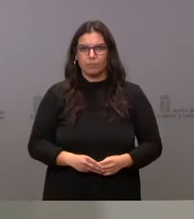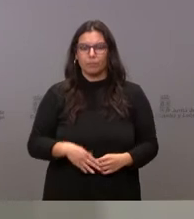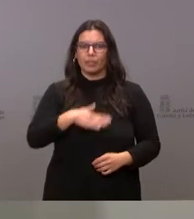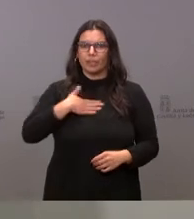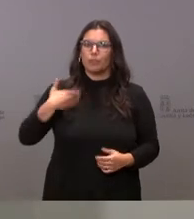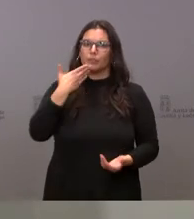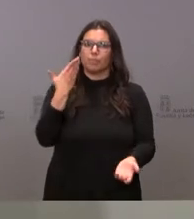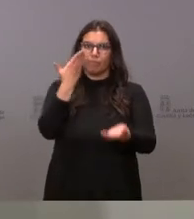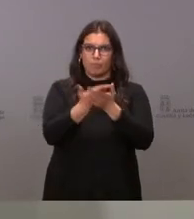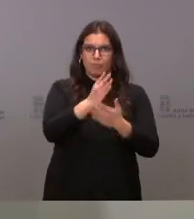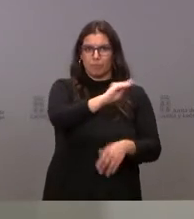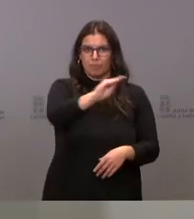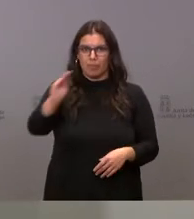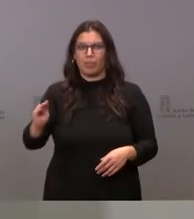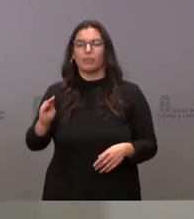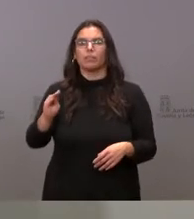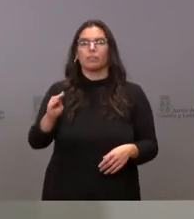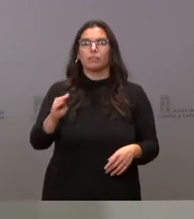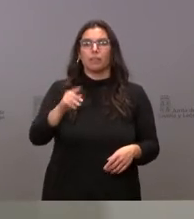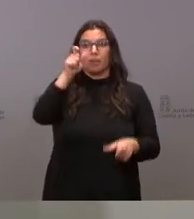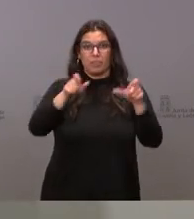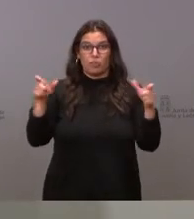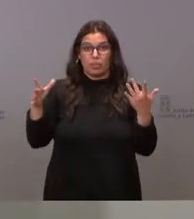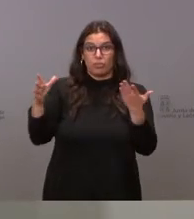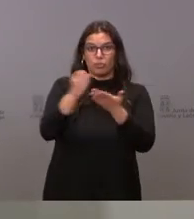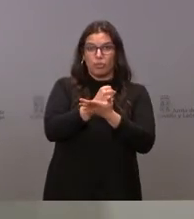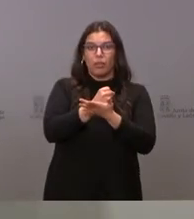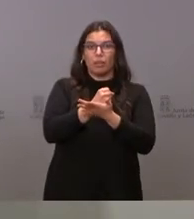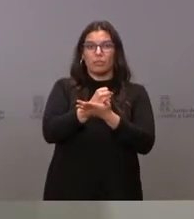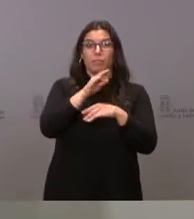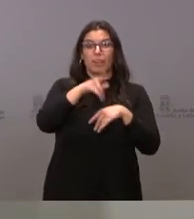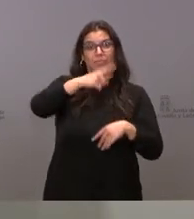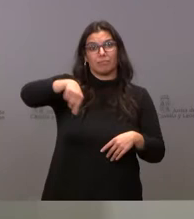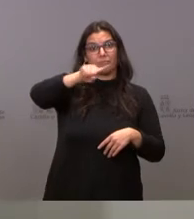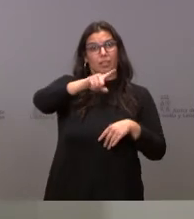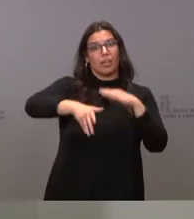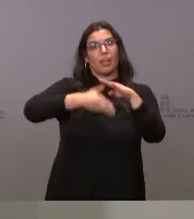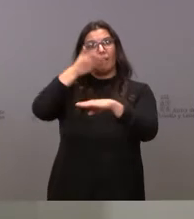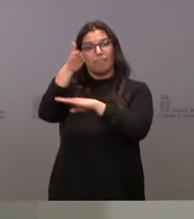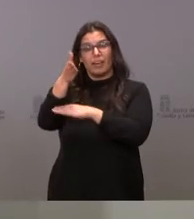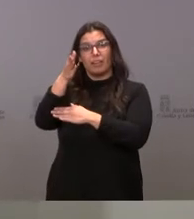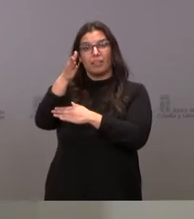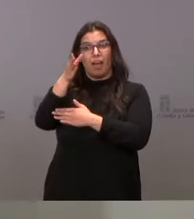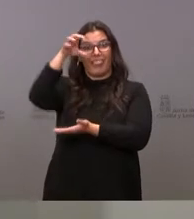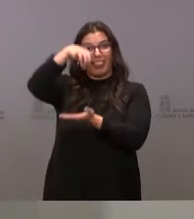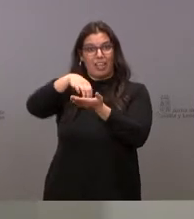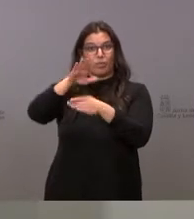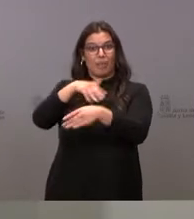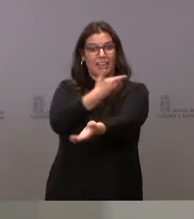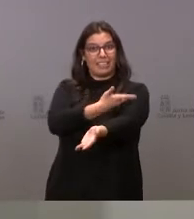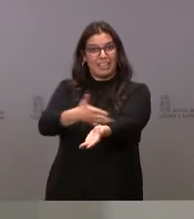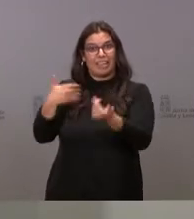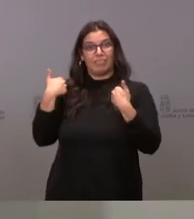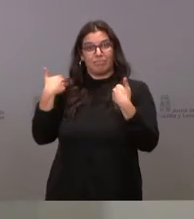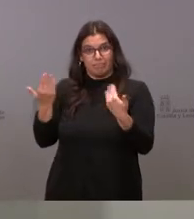llamamiento a todos nuestros ciudadanos para que se acerquen a los centros de hemodonación aquellos